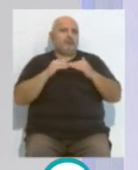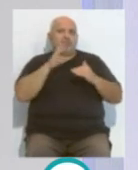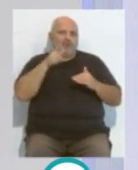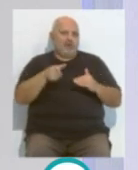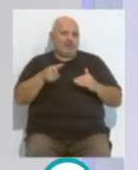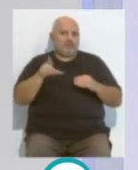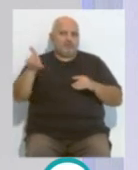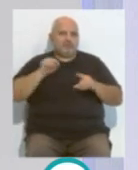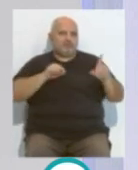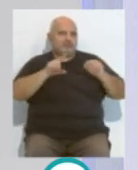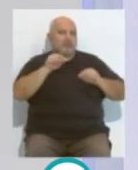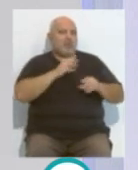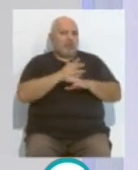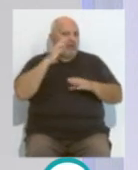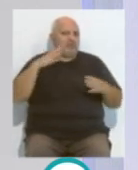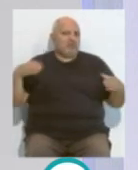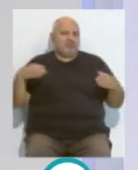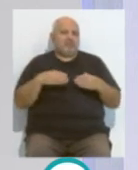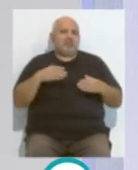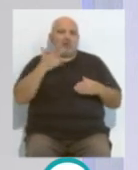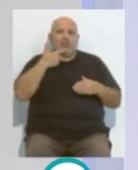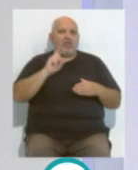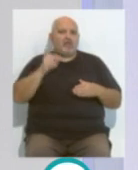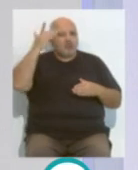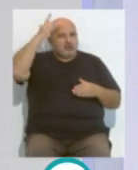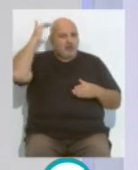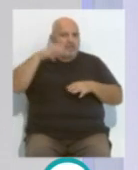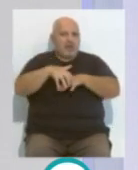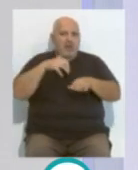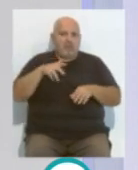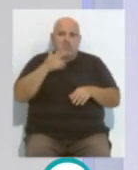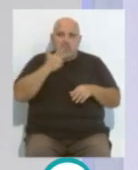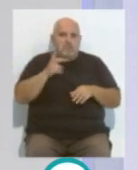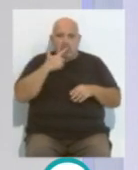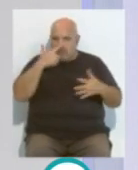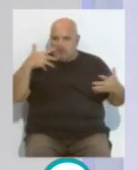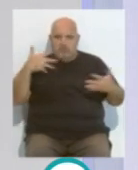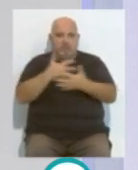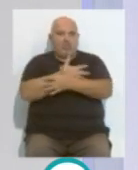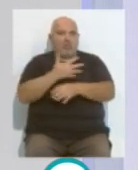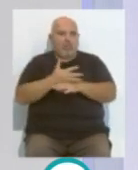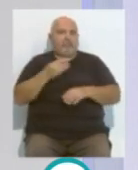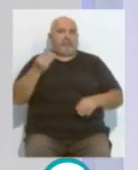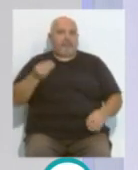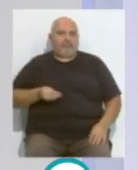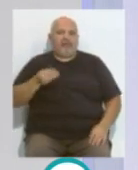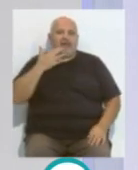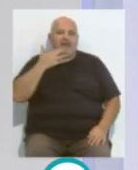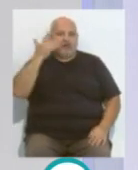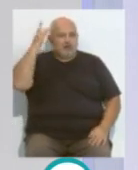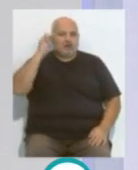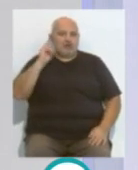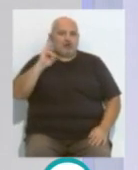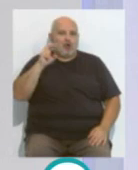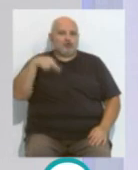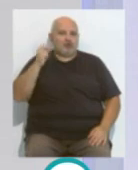bueno, creo que los jugadores, nadie conocía a Johnson y se ha convertido en un jugador brillante y creo que la